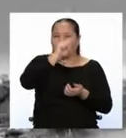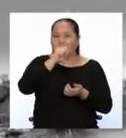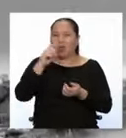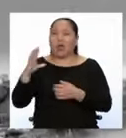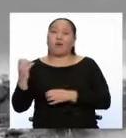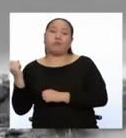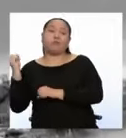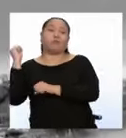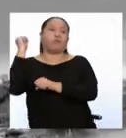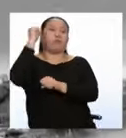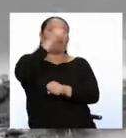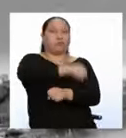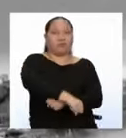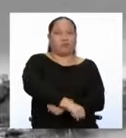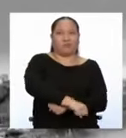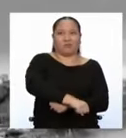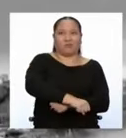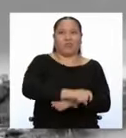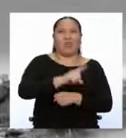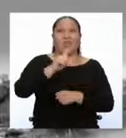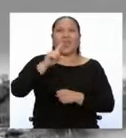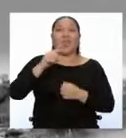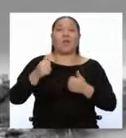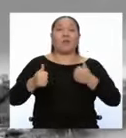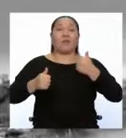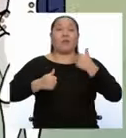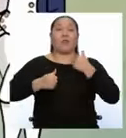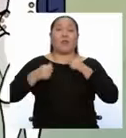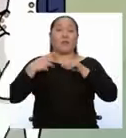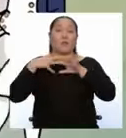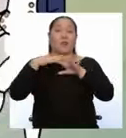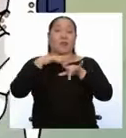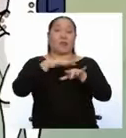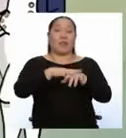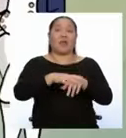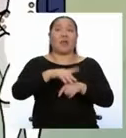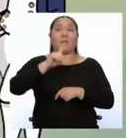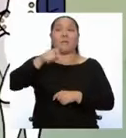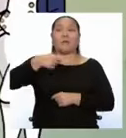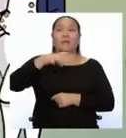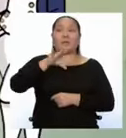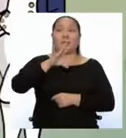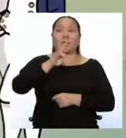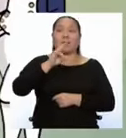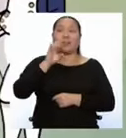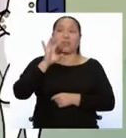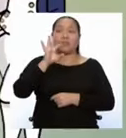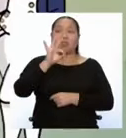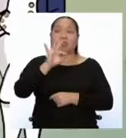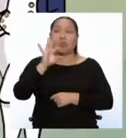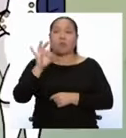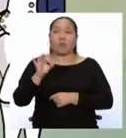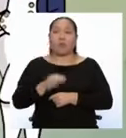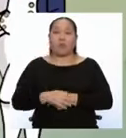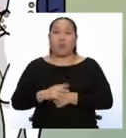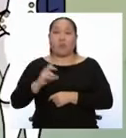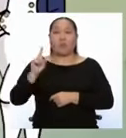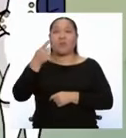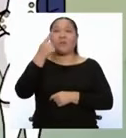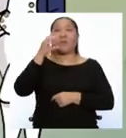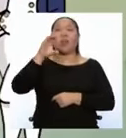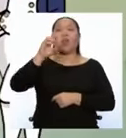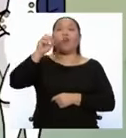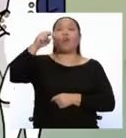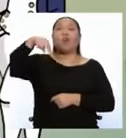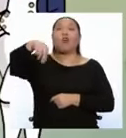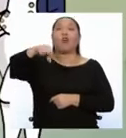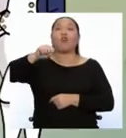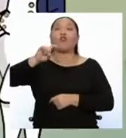medio de un golpe militar en 1799, convirtiéndose en el primer cónsul de la república.